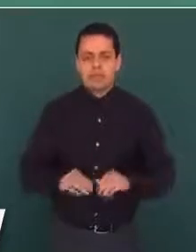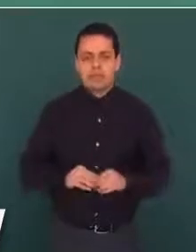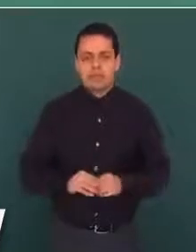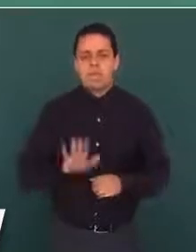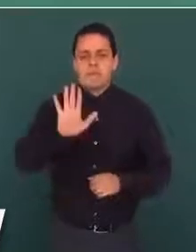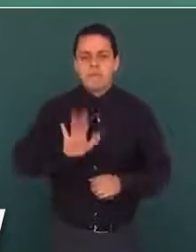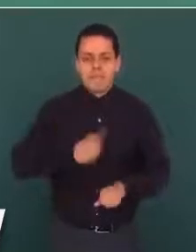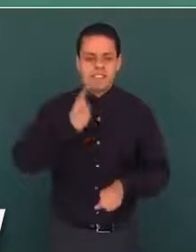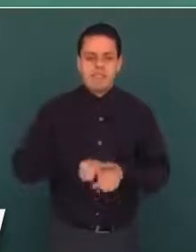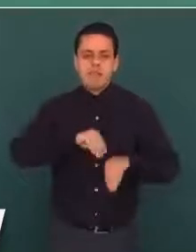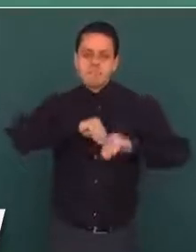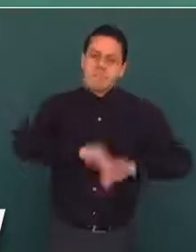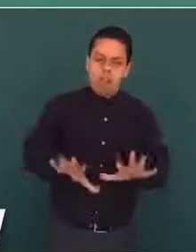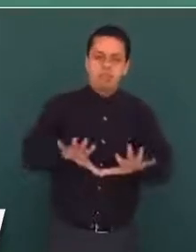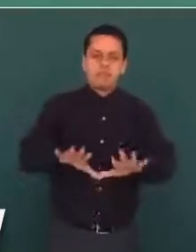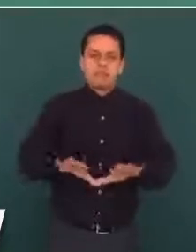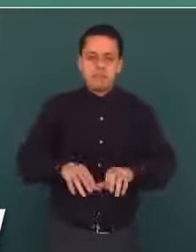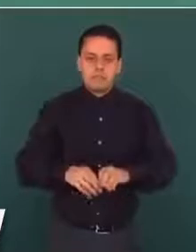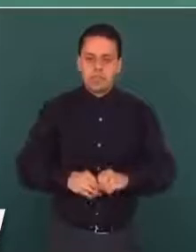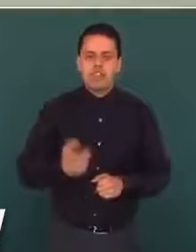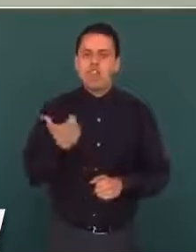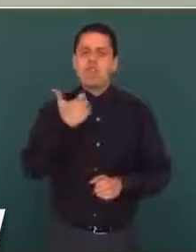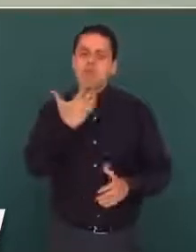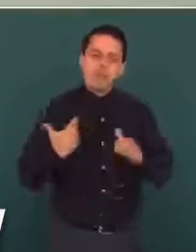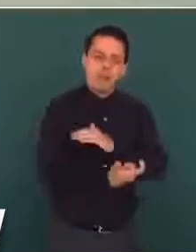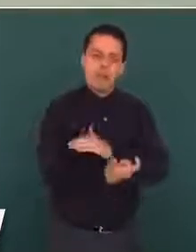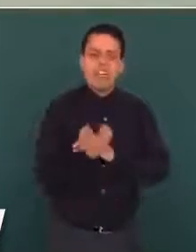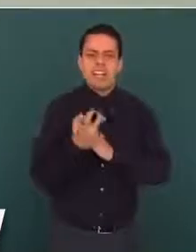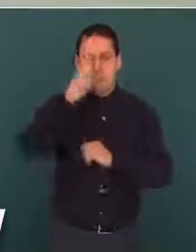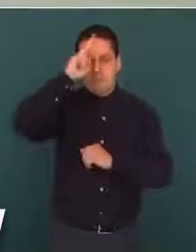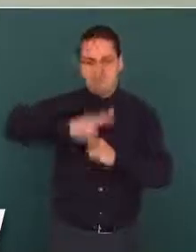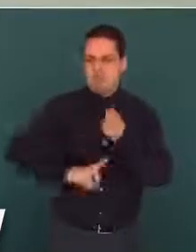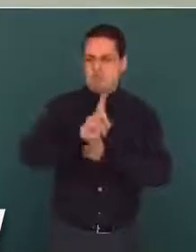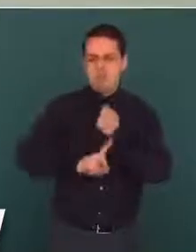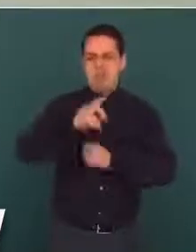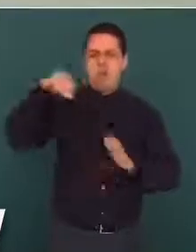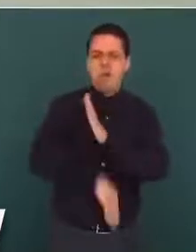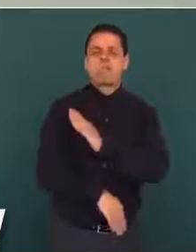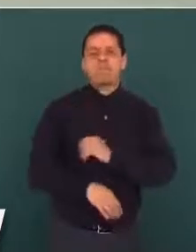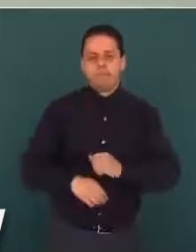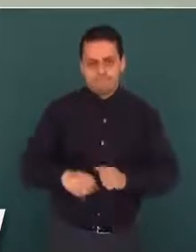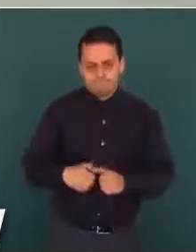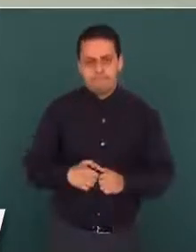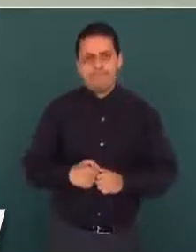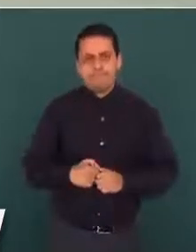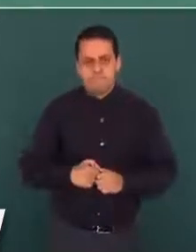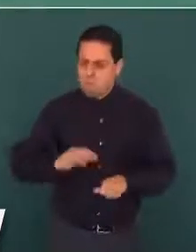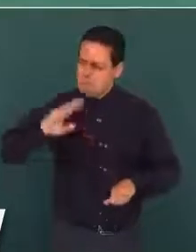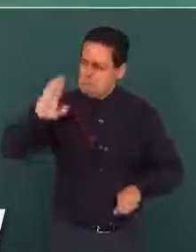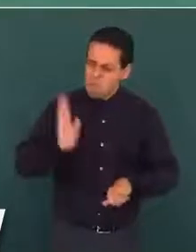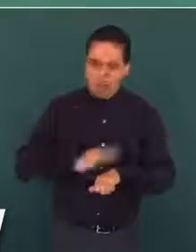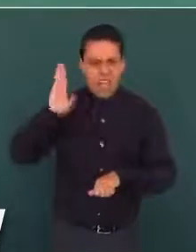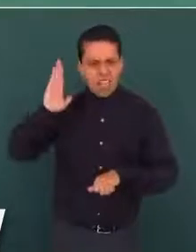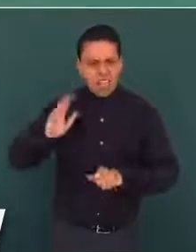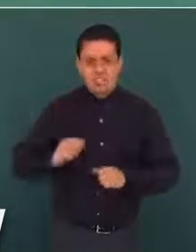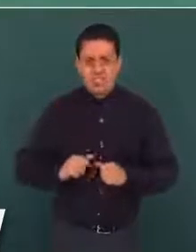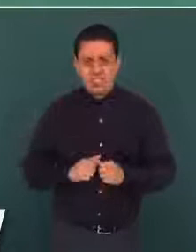de la corrupción, que es lo que más ha dañado a México, es lo que más